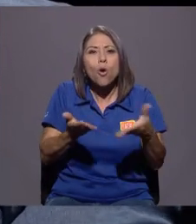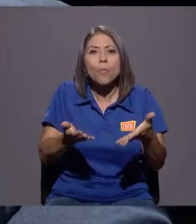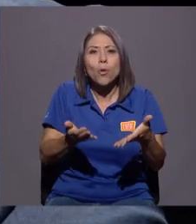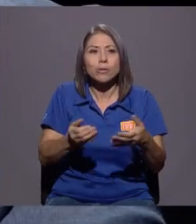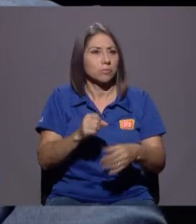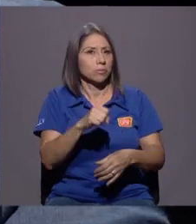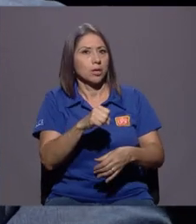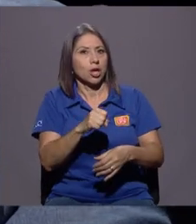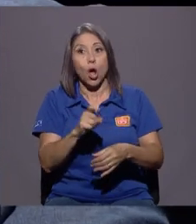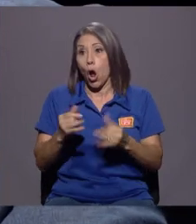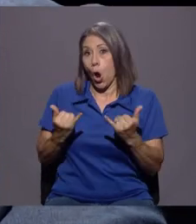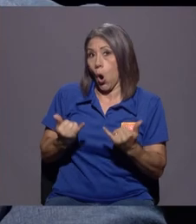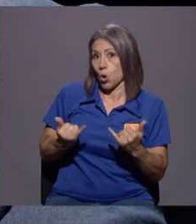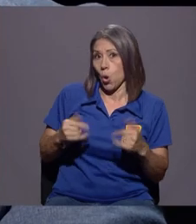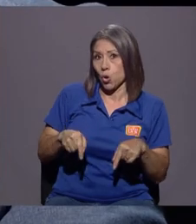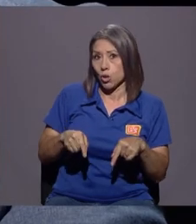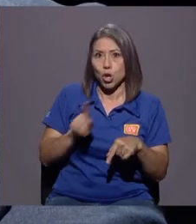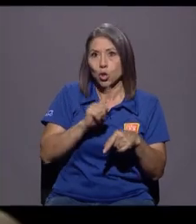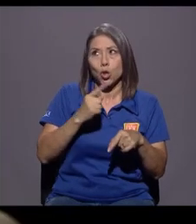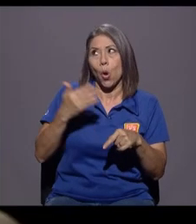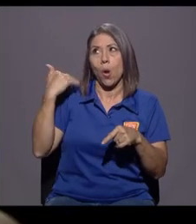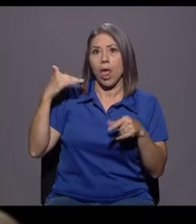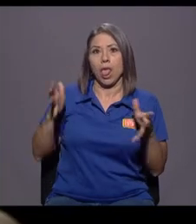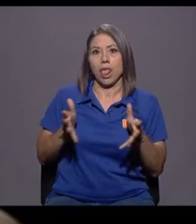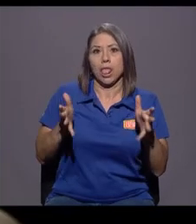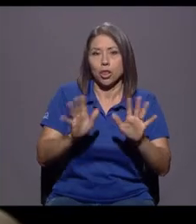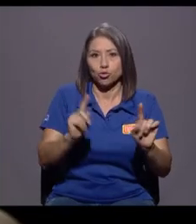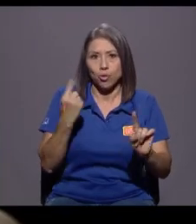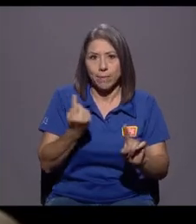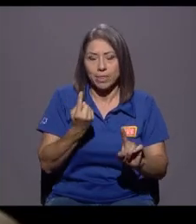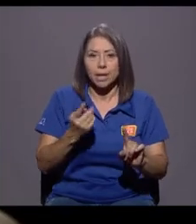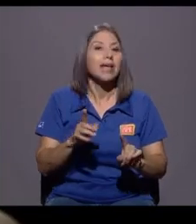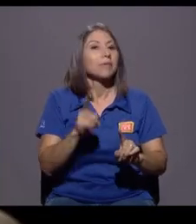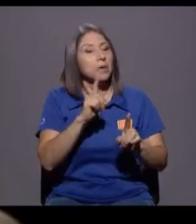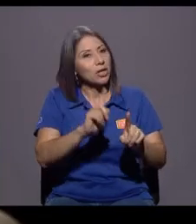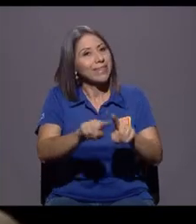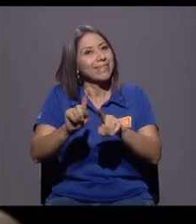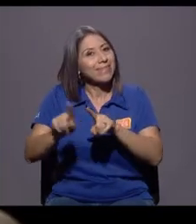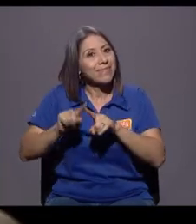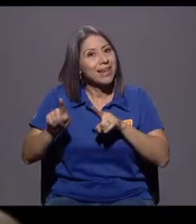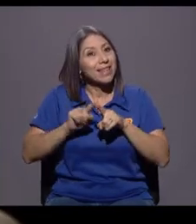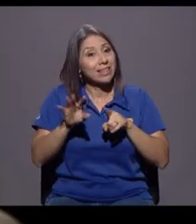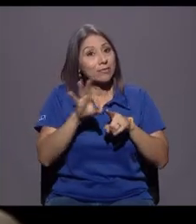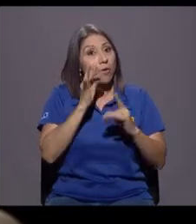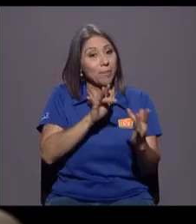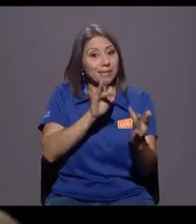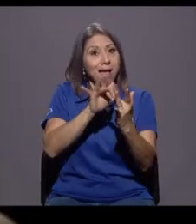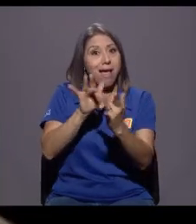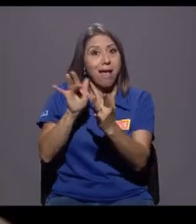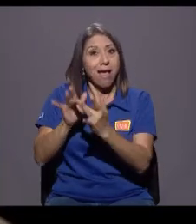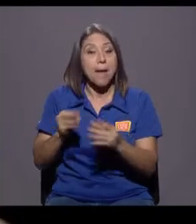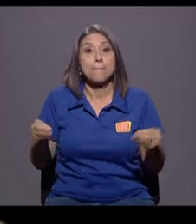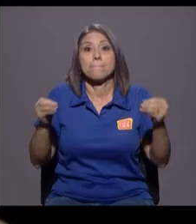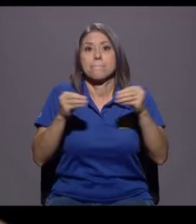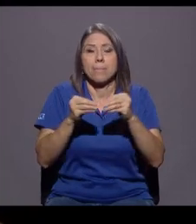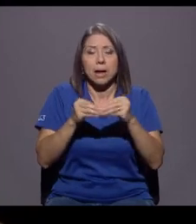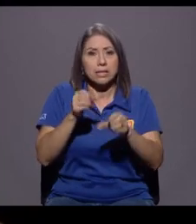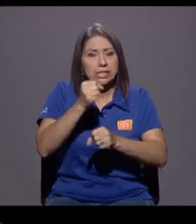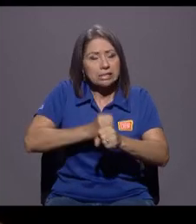nosotros tenemos... Hoy, ¿verdad? No a partir de la efervescencia, nada más. Hoy, nosotros tenemos varias plataformas, honestamente. La que más funciona en